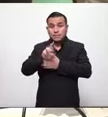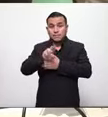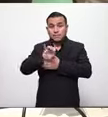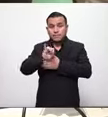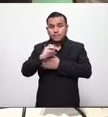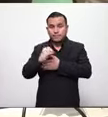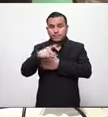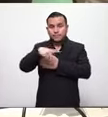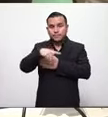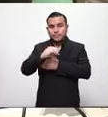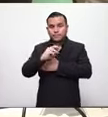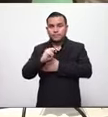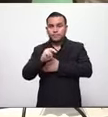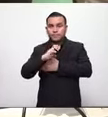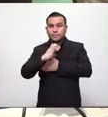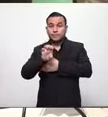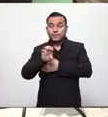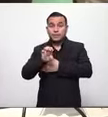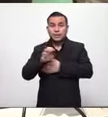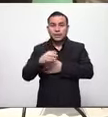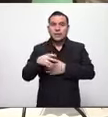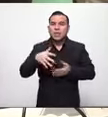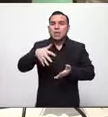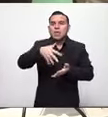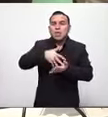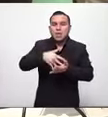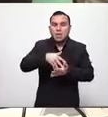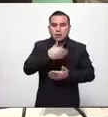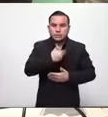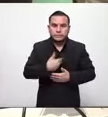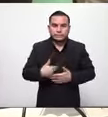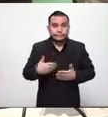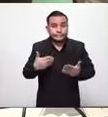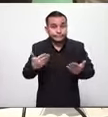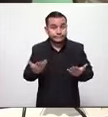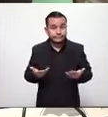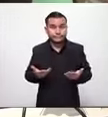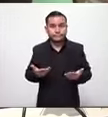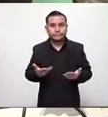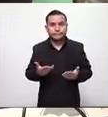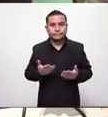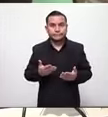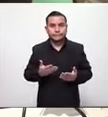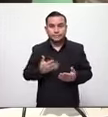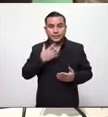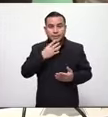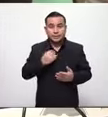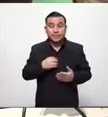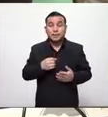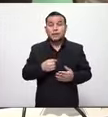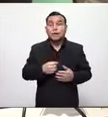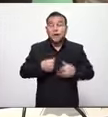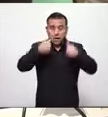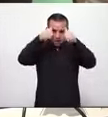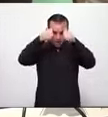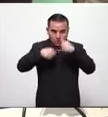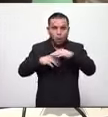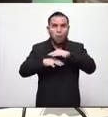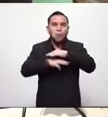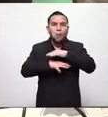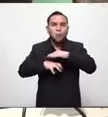realmente accediendo al pacto de corruptos es decir